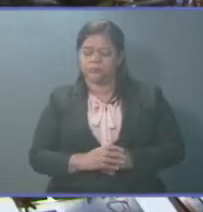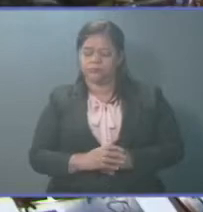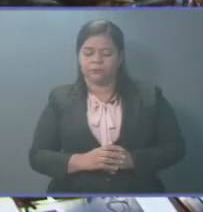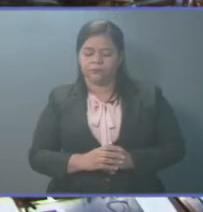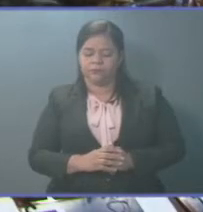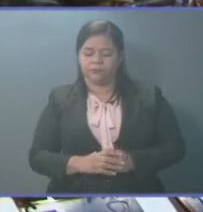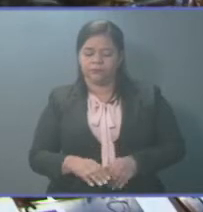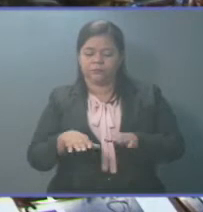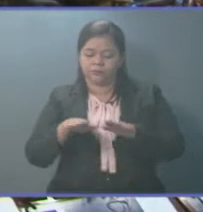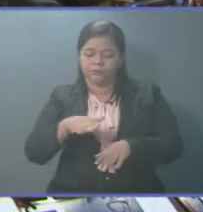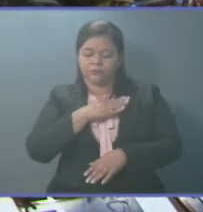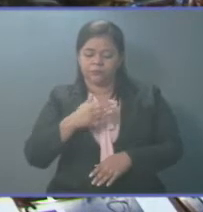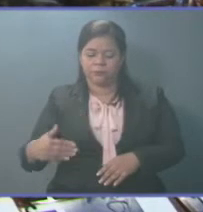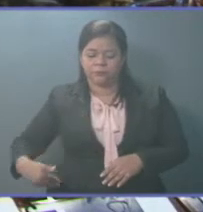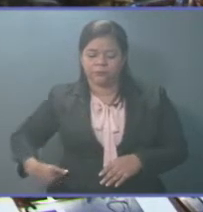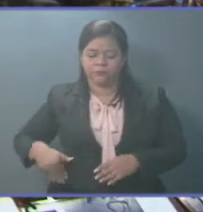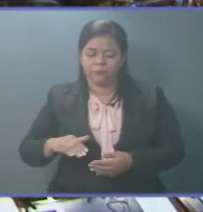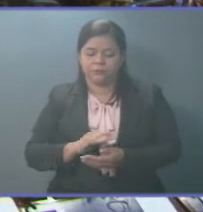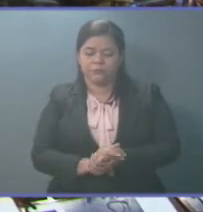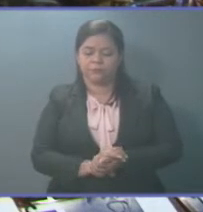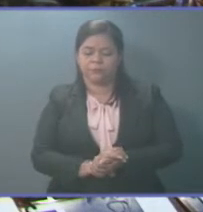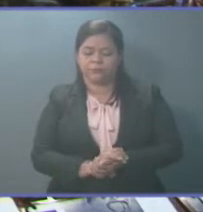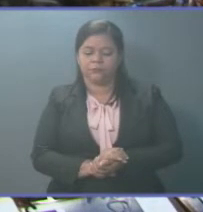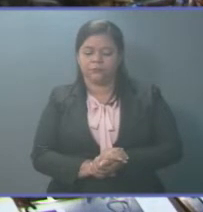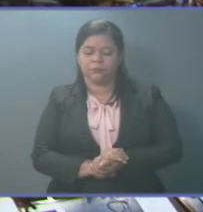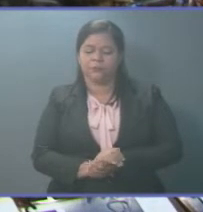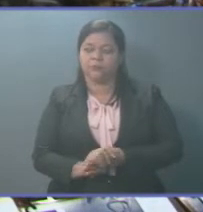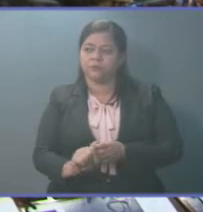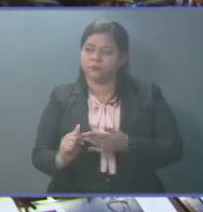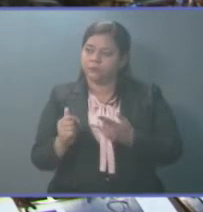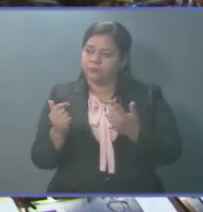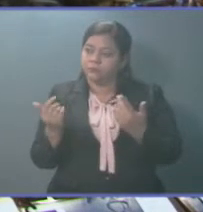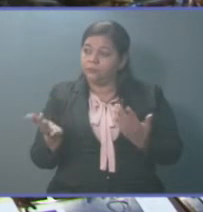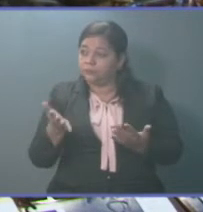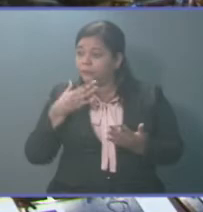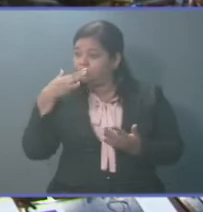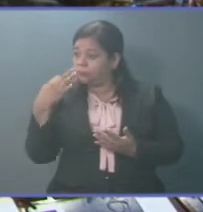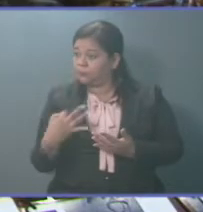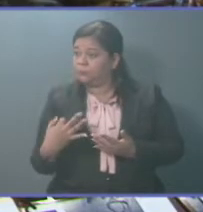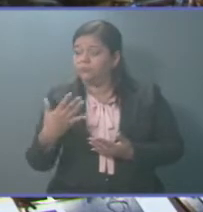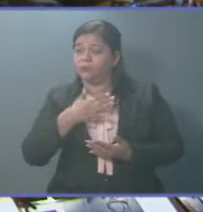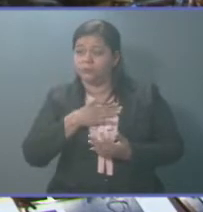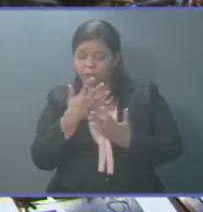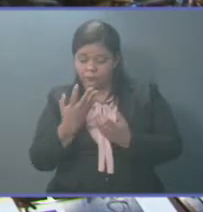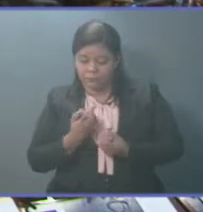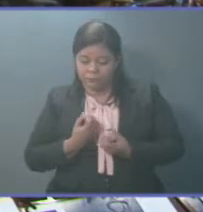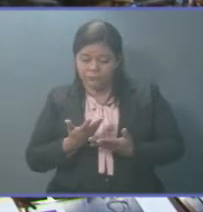Muchísimas gracias, Presidente. La verdad que debo de reconocer